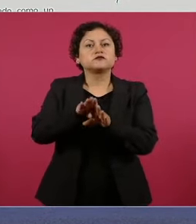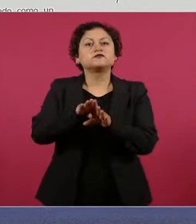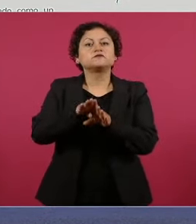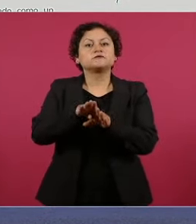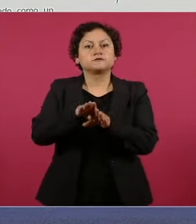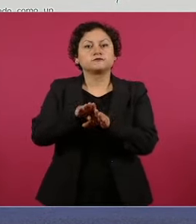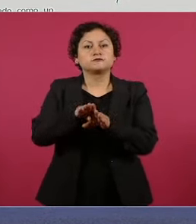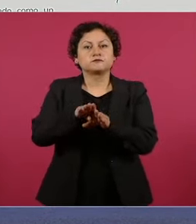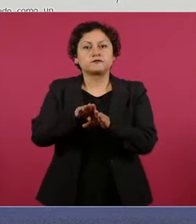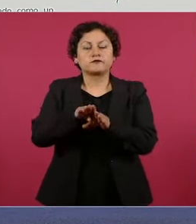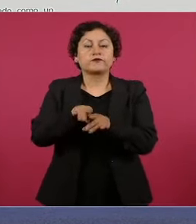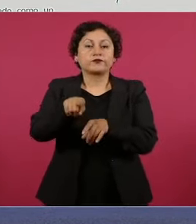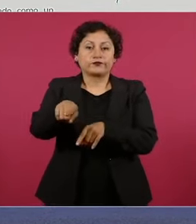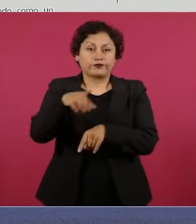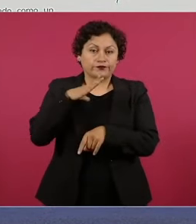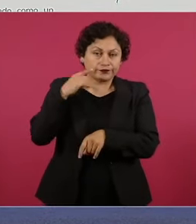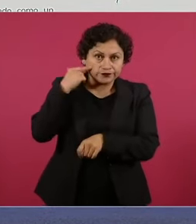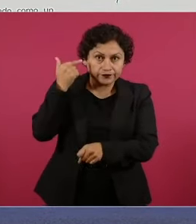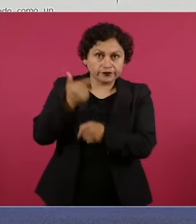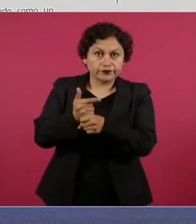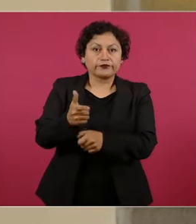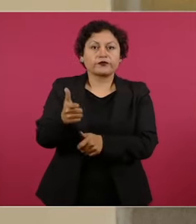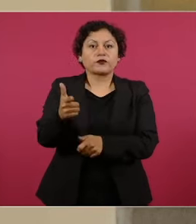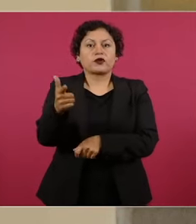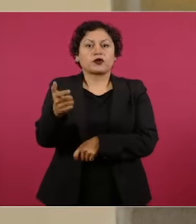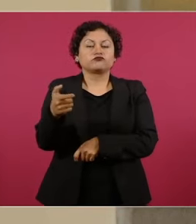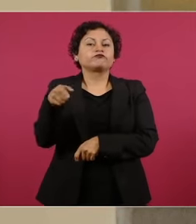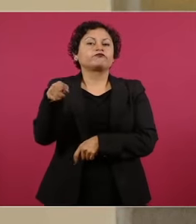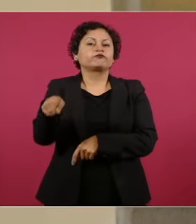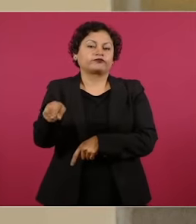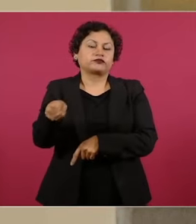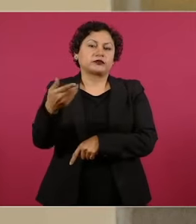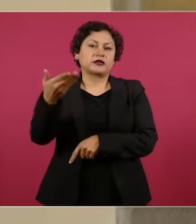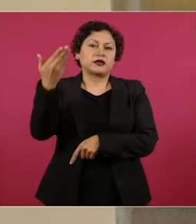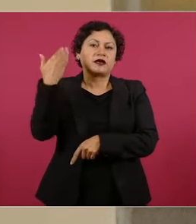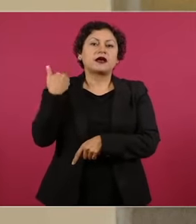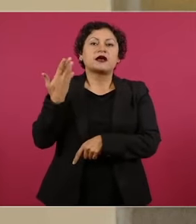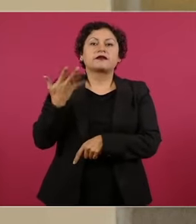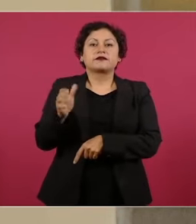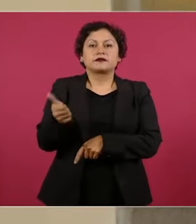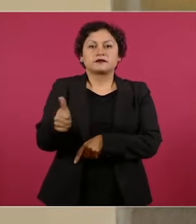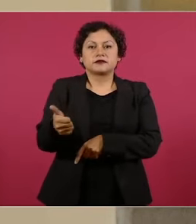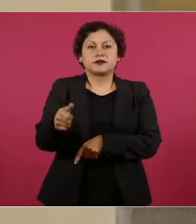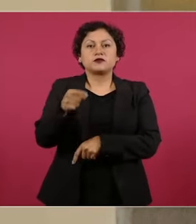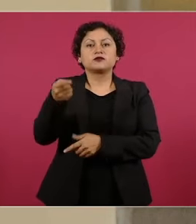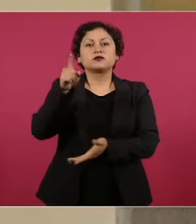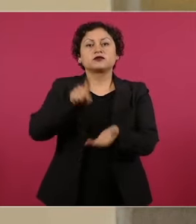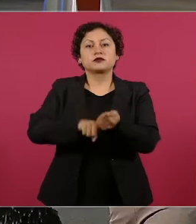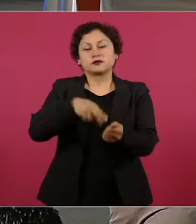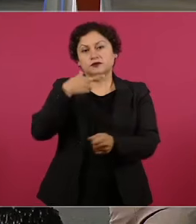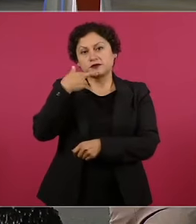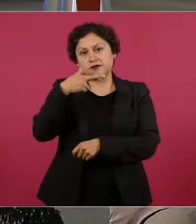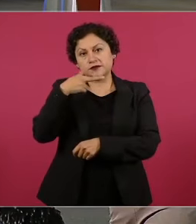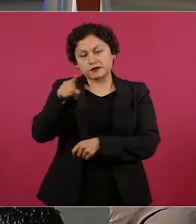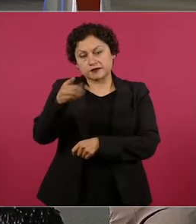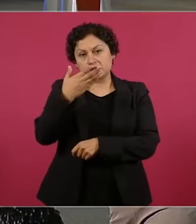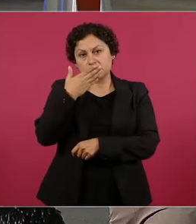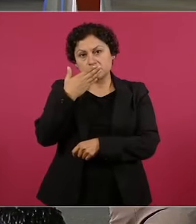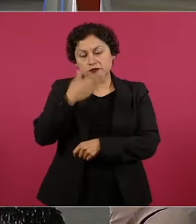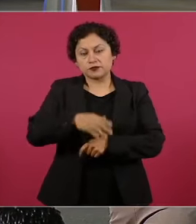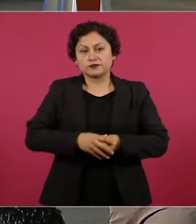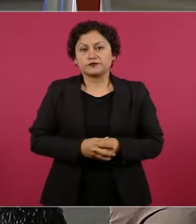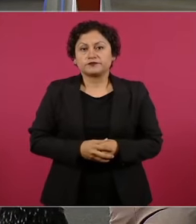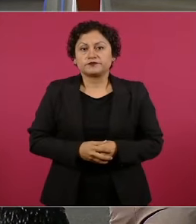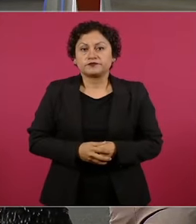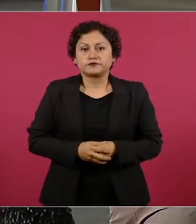un arma de fuego, esto el pasado 10 de agosto en un restaurante de Sonohita, en Sonora. Ya una vez